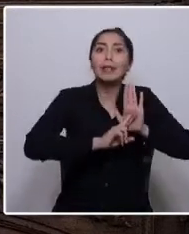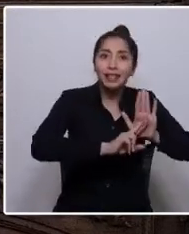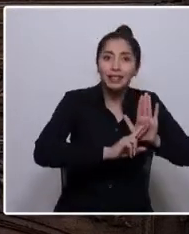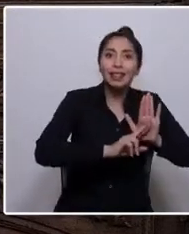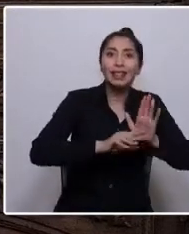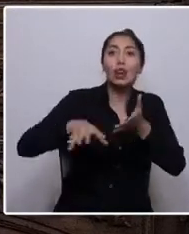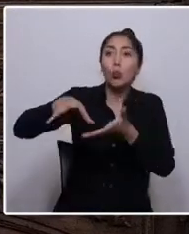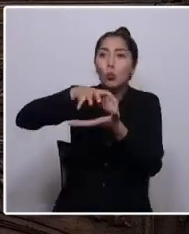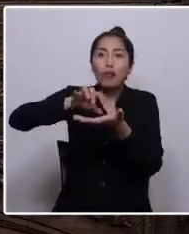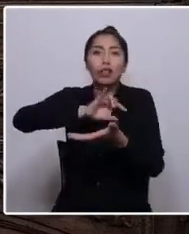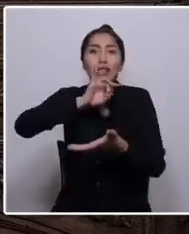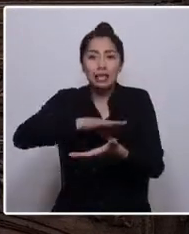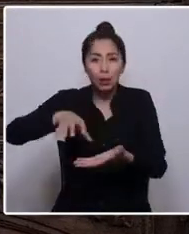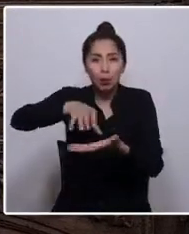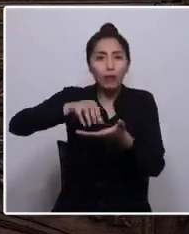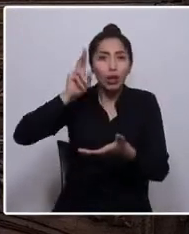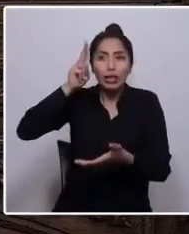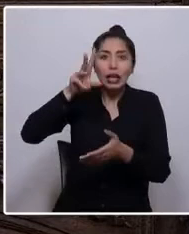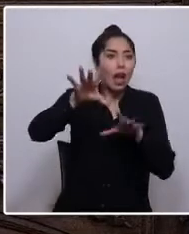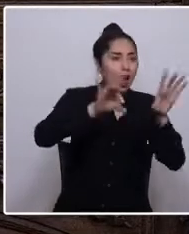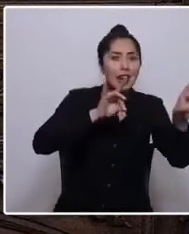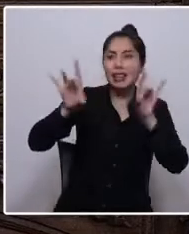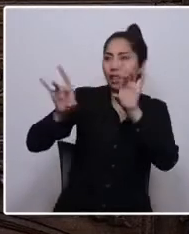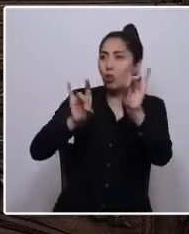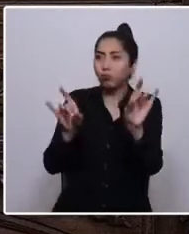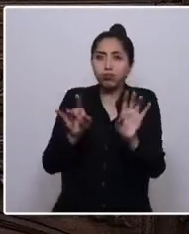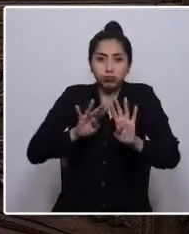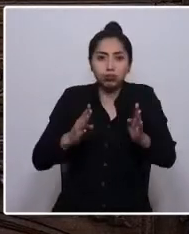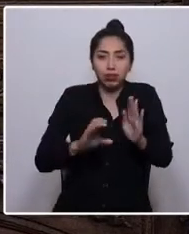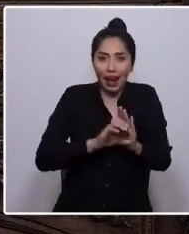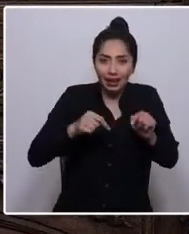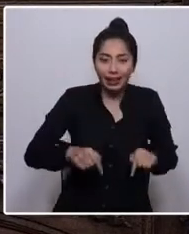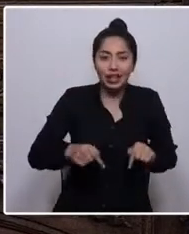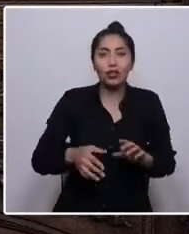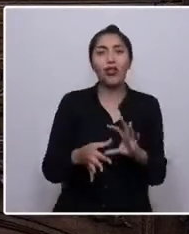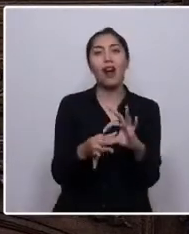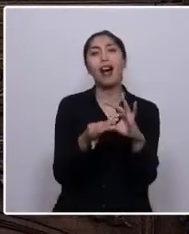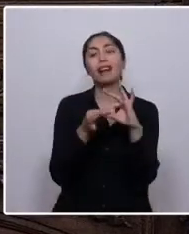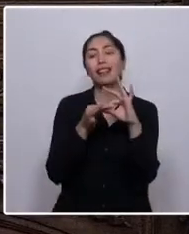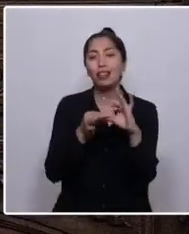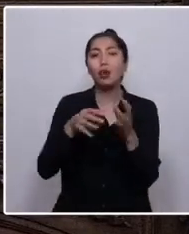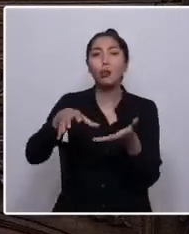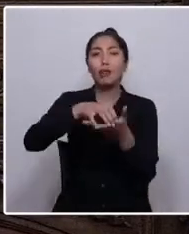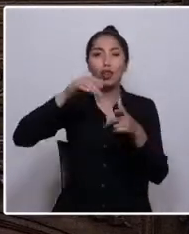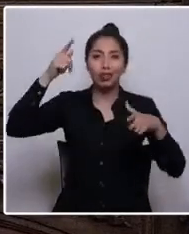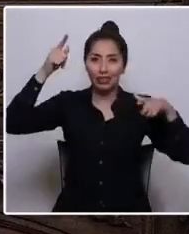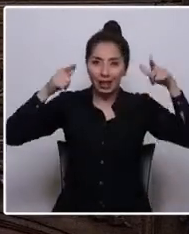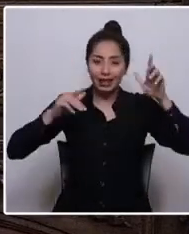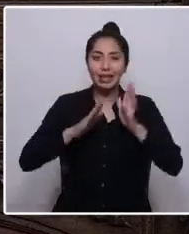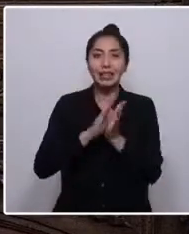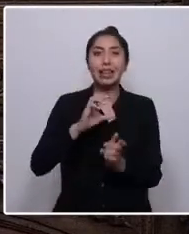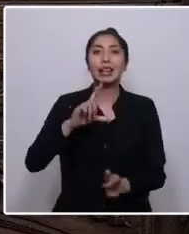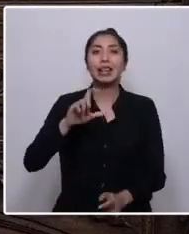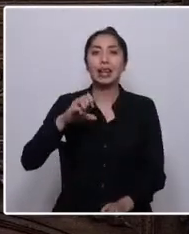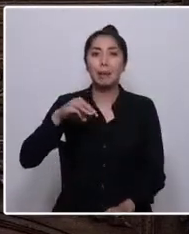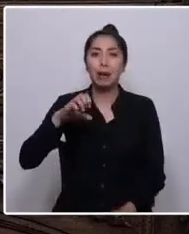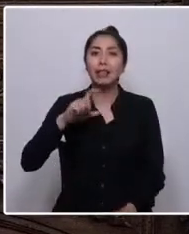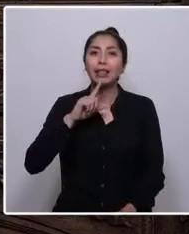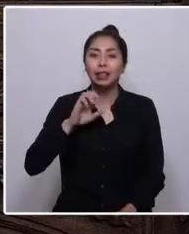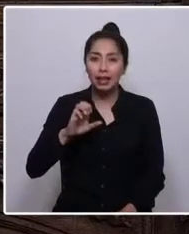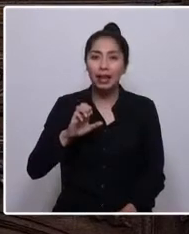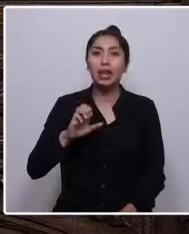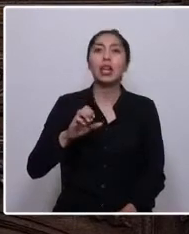indígenas. Agradezco infinitamente al pueblo de Talca, San Clemente, Constitución, San Rafael,